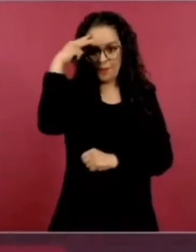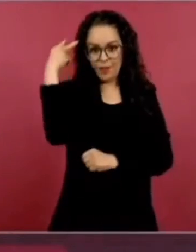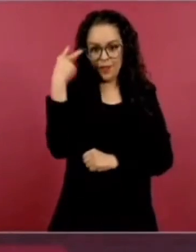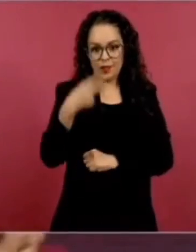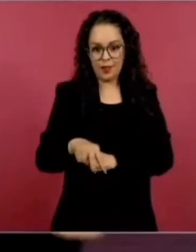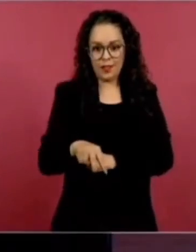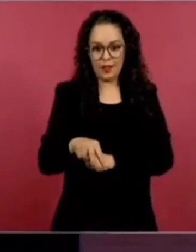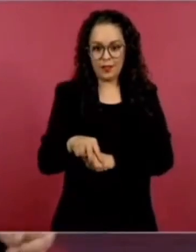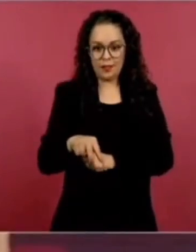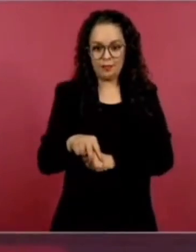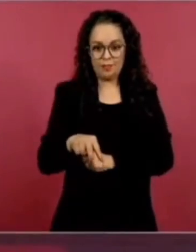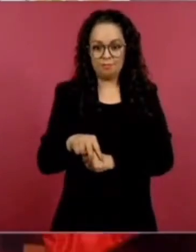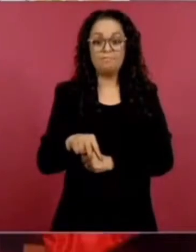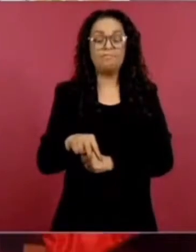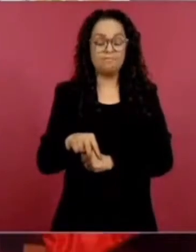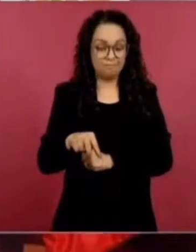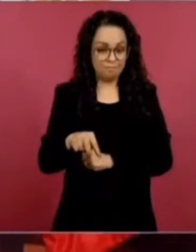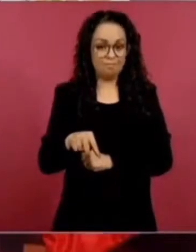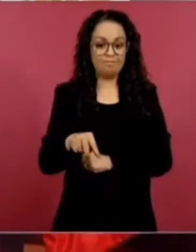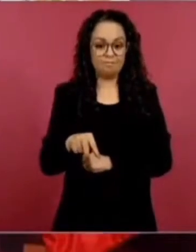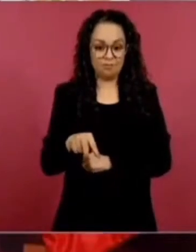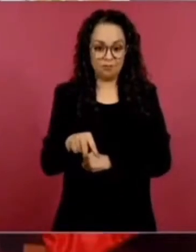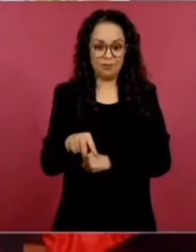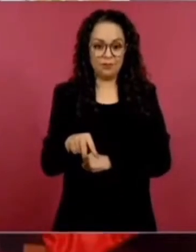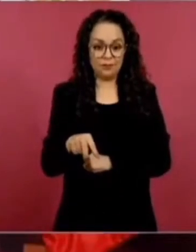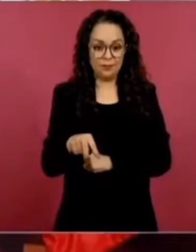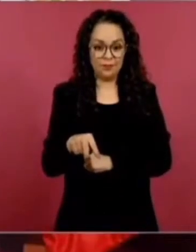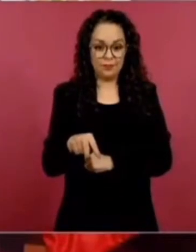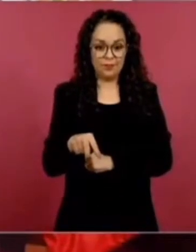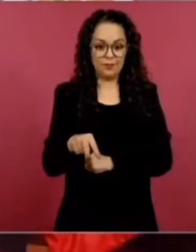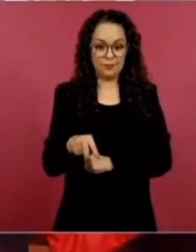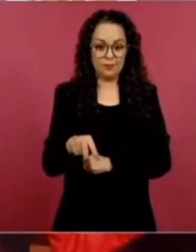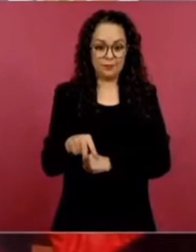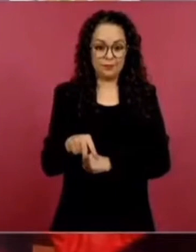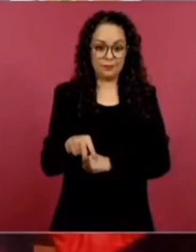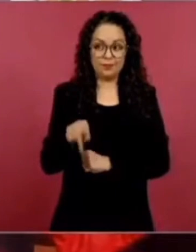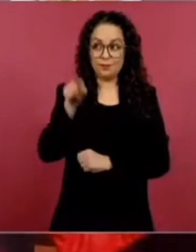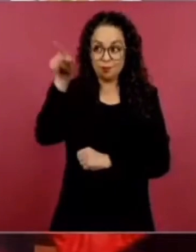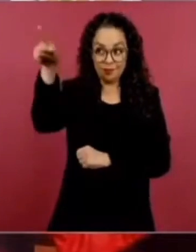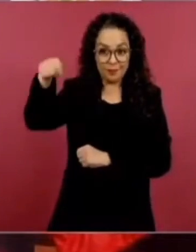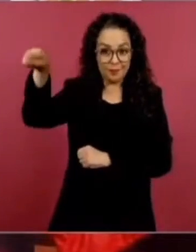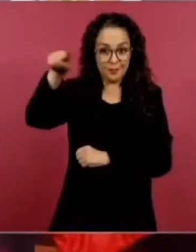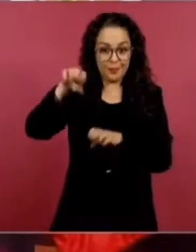Quieren venir aquí a la mañanera.